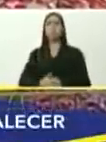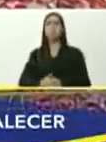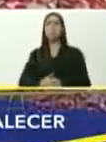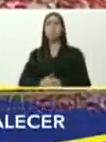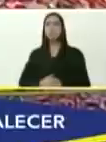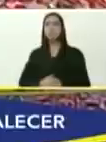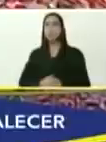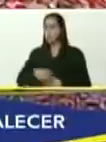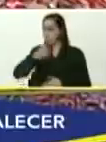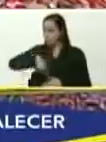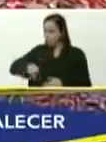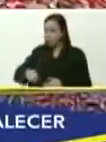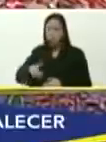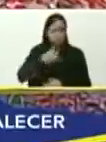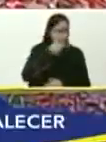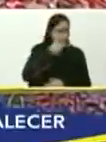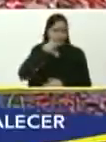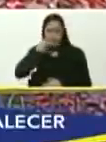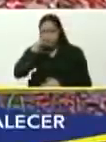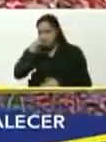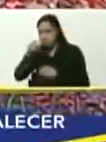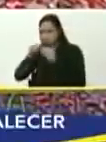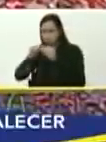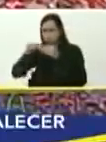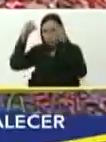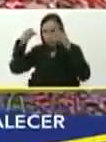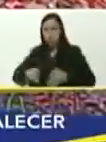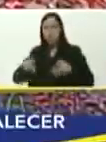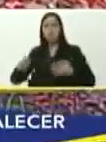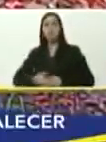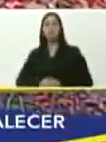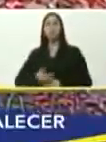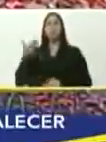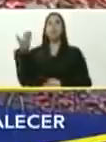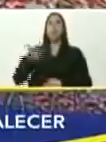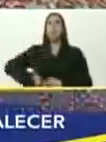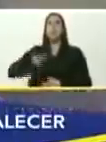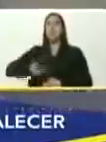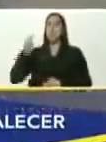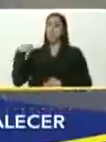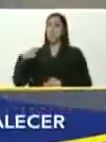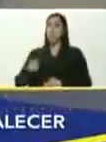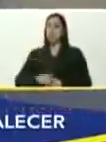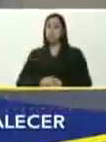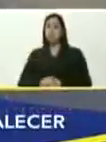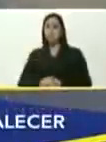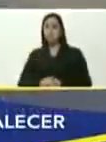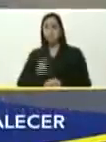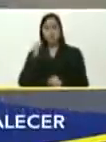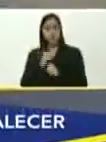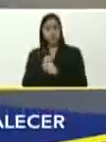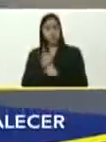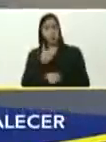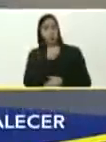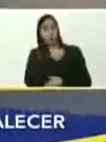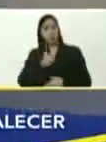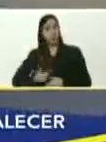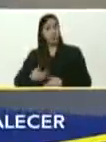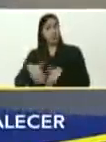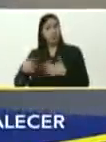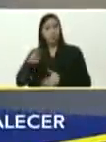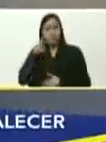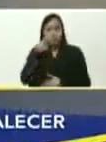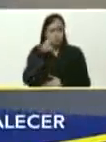usted pone inspección, una de las cosas más importantes, que tiene que ver con la labor de gobierno, es la